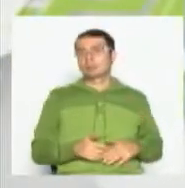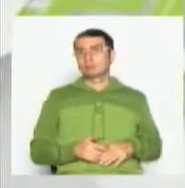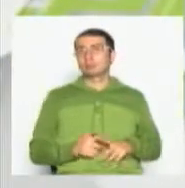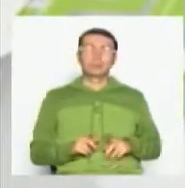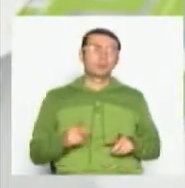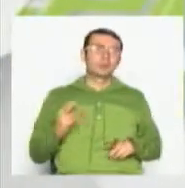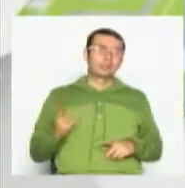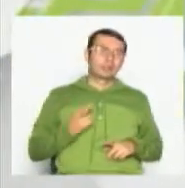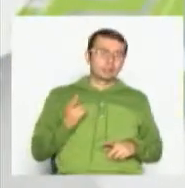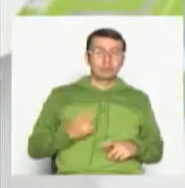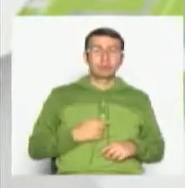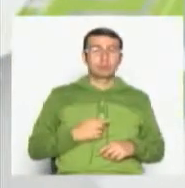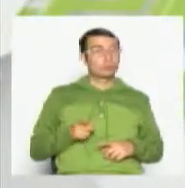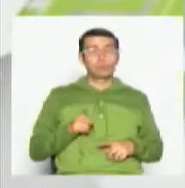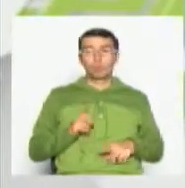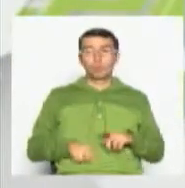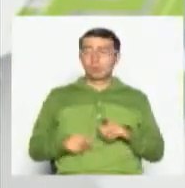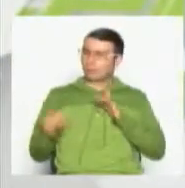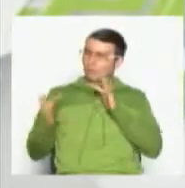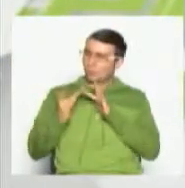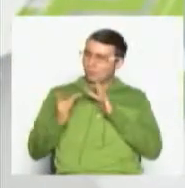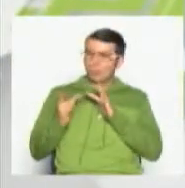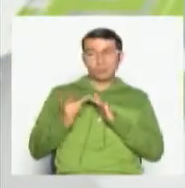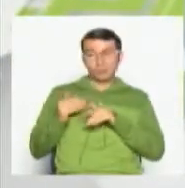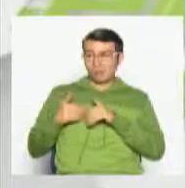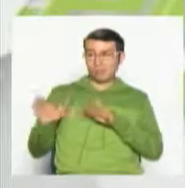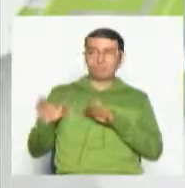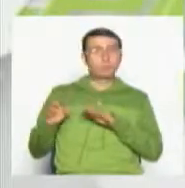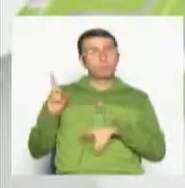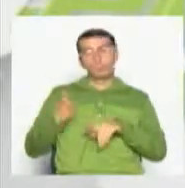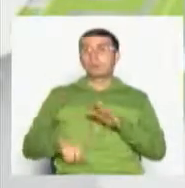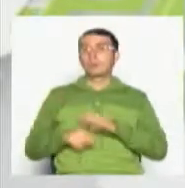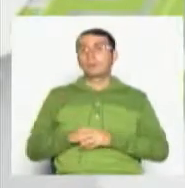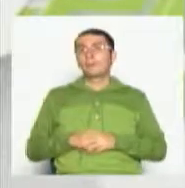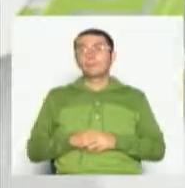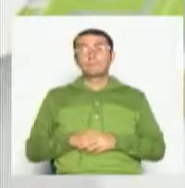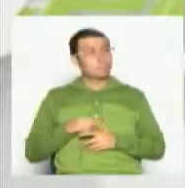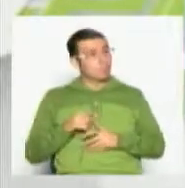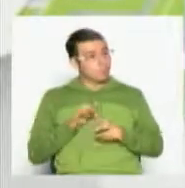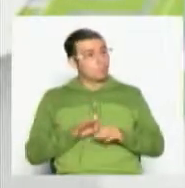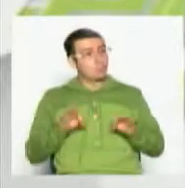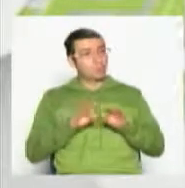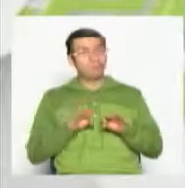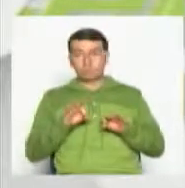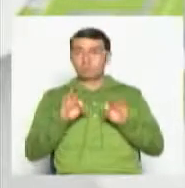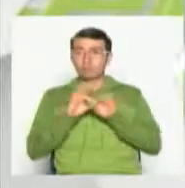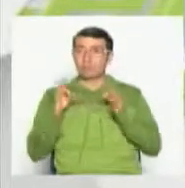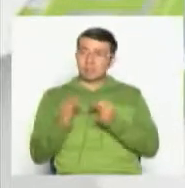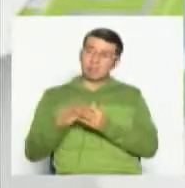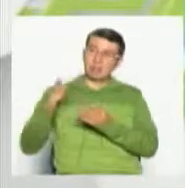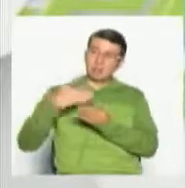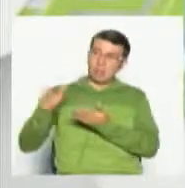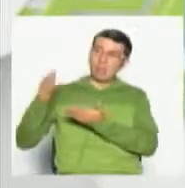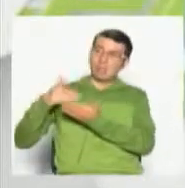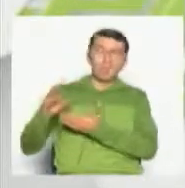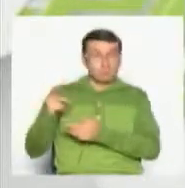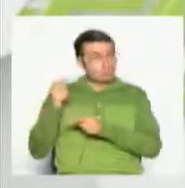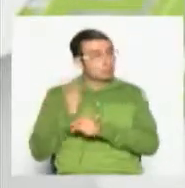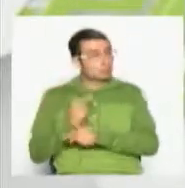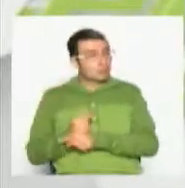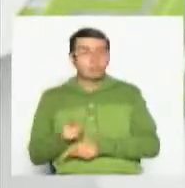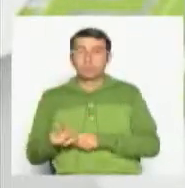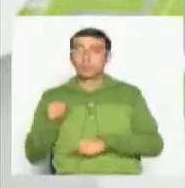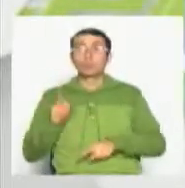repito, no puede desplazar el contacto. Pues lo importante es eso, doctor, no desplazar la familia, no desplazar obviamente las relaciones humanas,